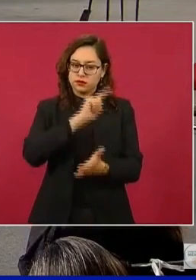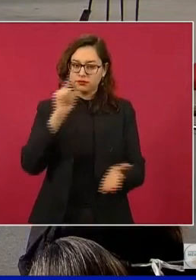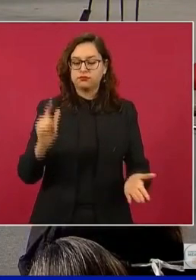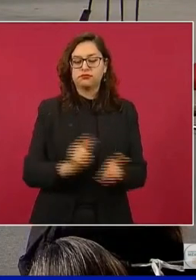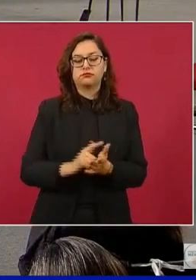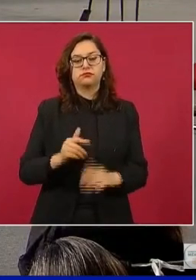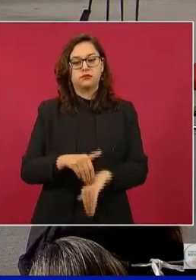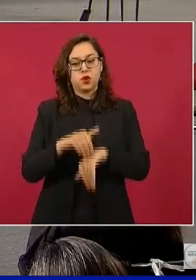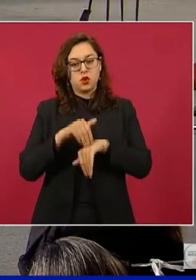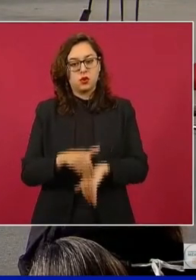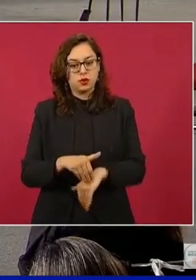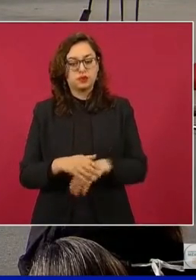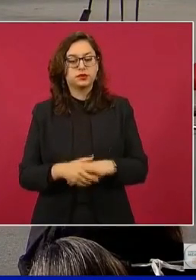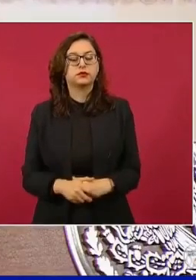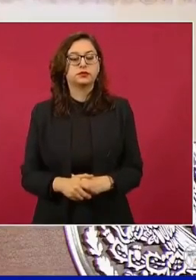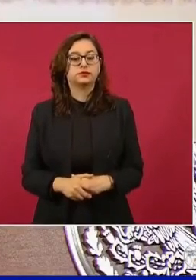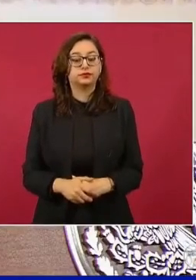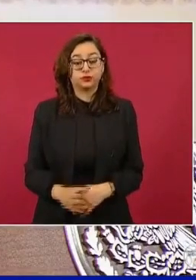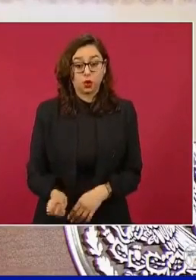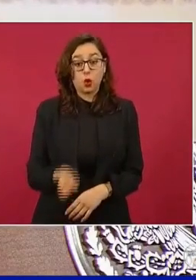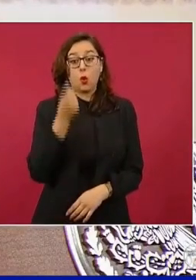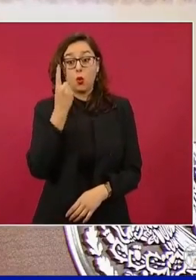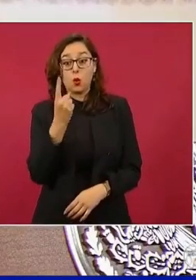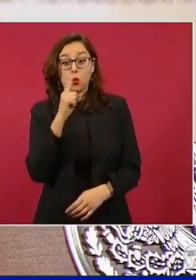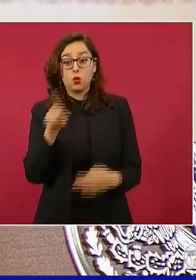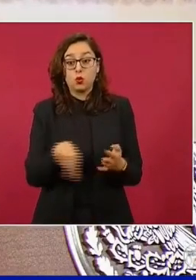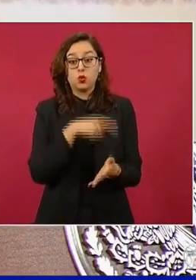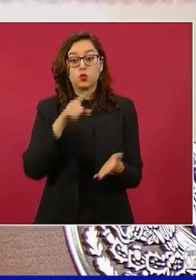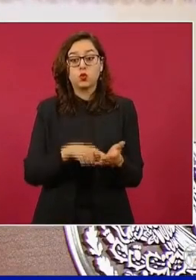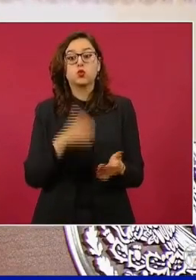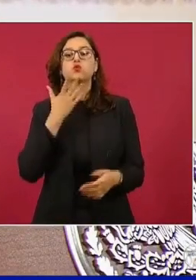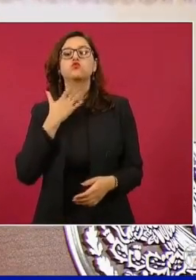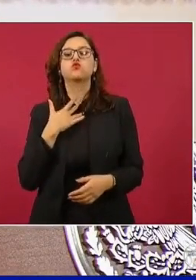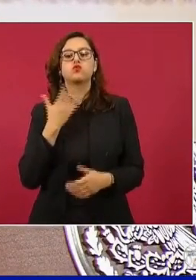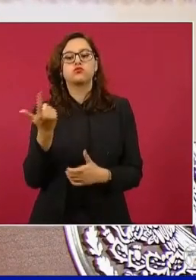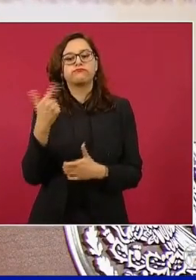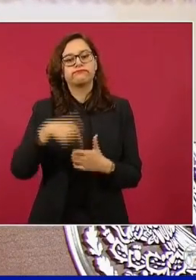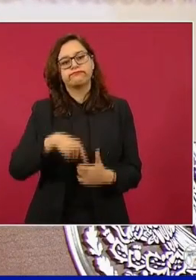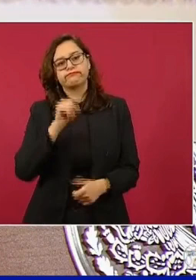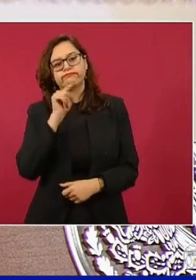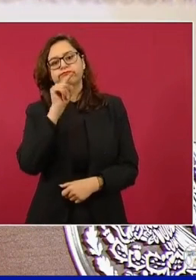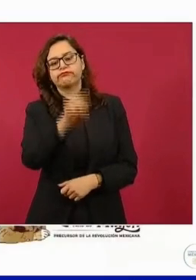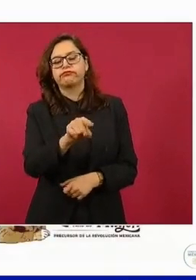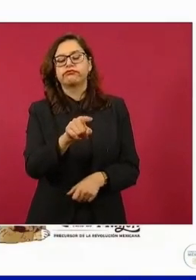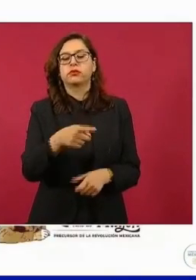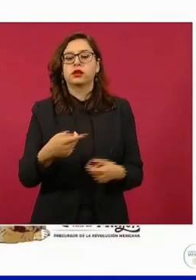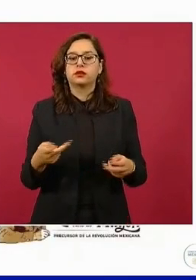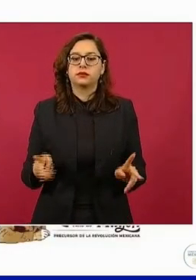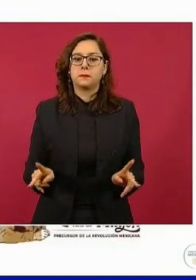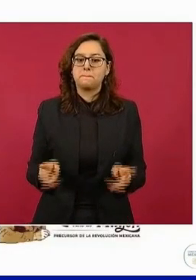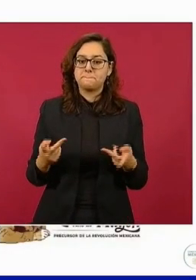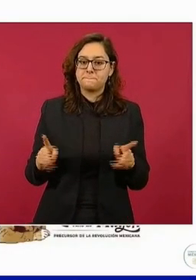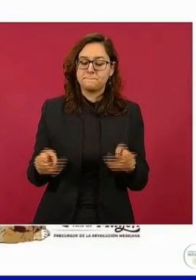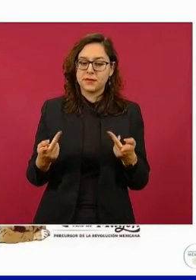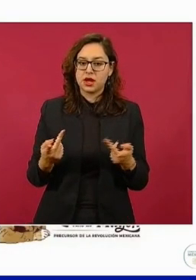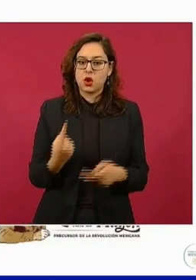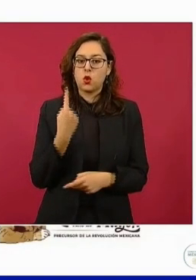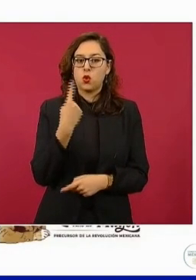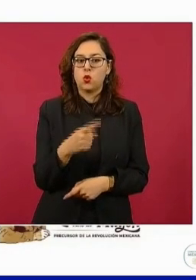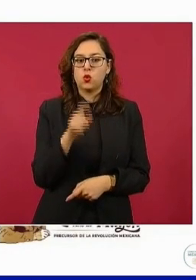Tuvimos que cerrar una gasolinera en donde se estaba despachando 1